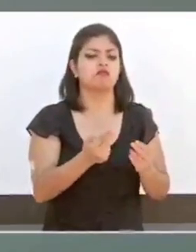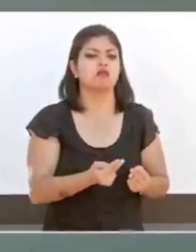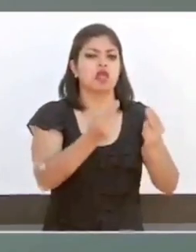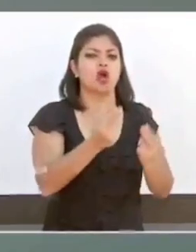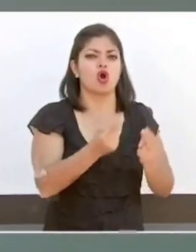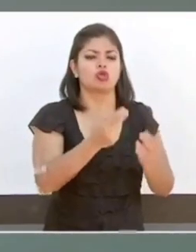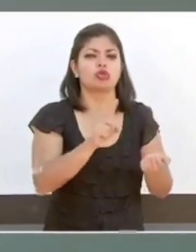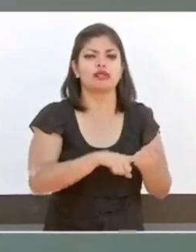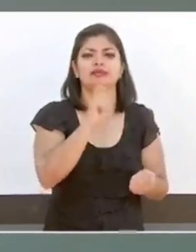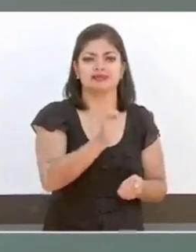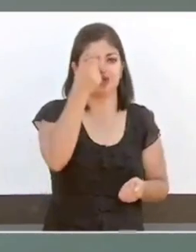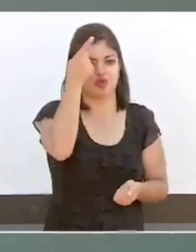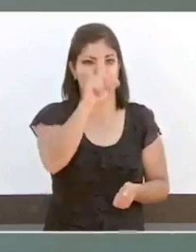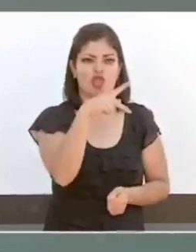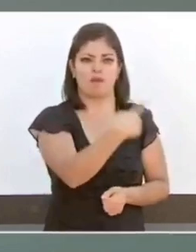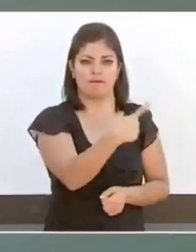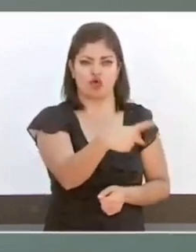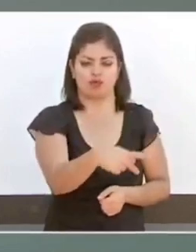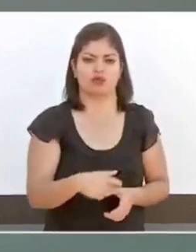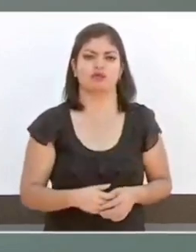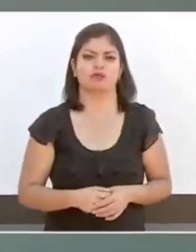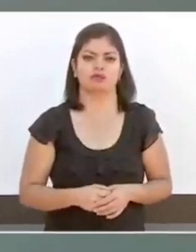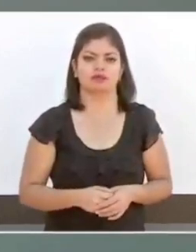a quienes tienen un pequeño negocio.